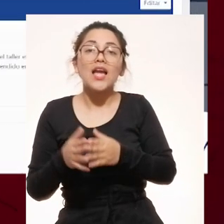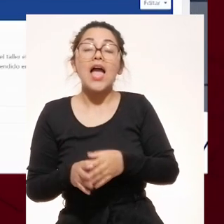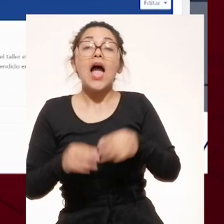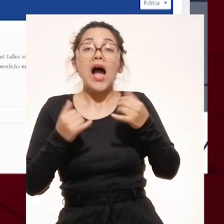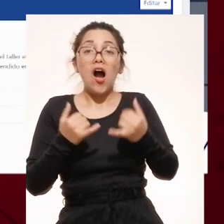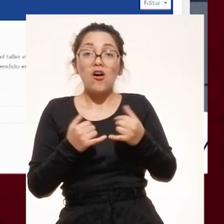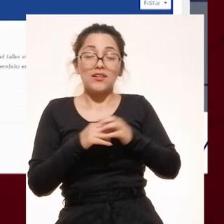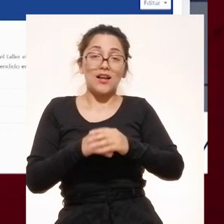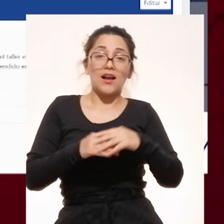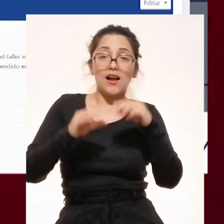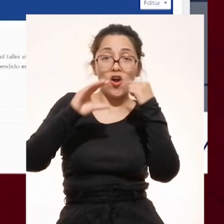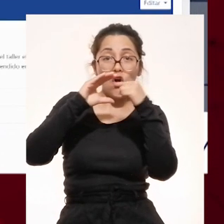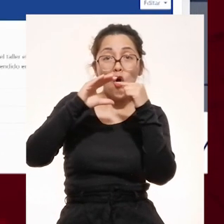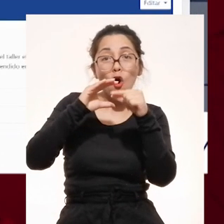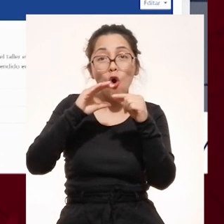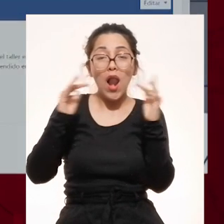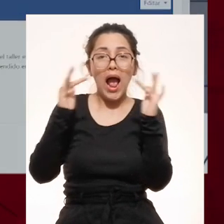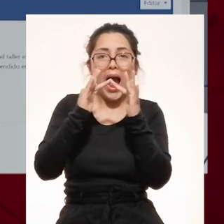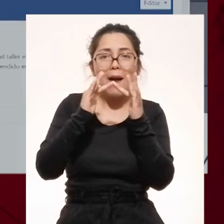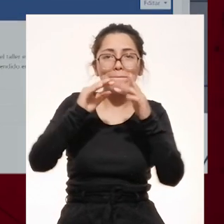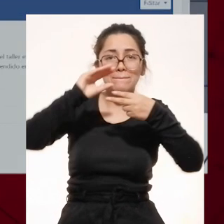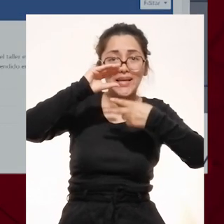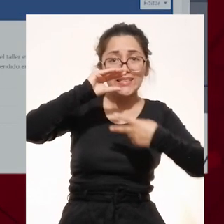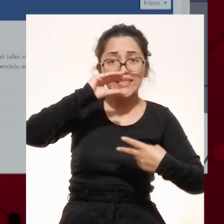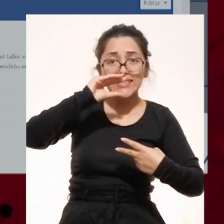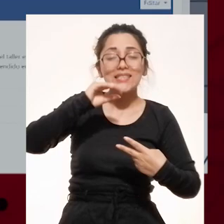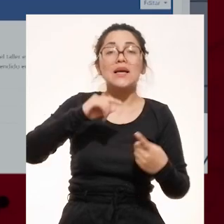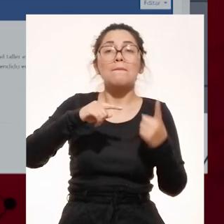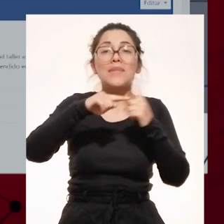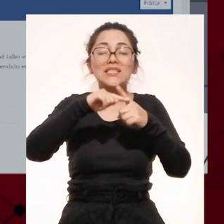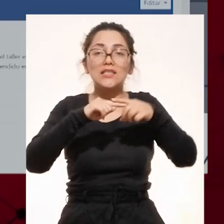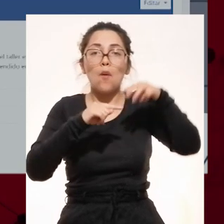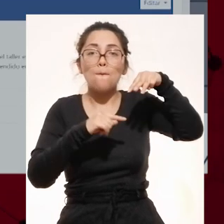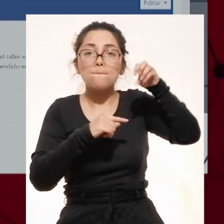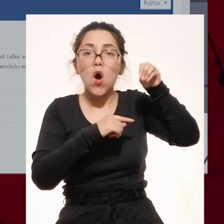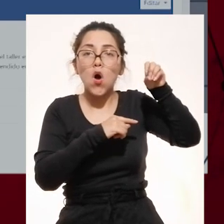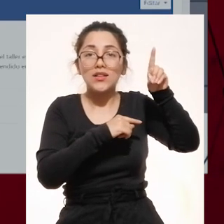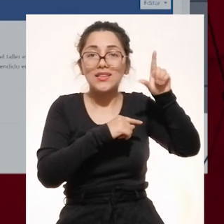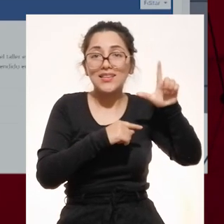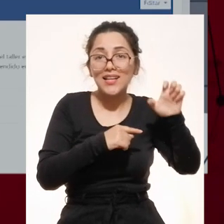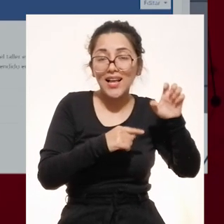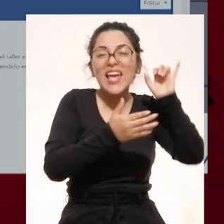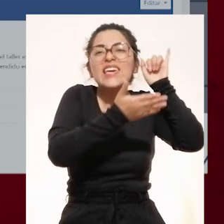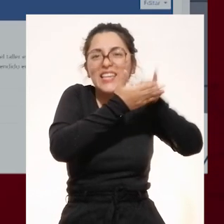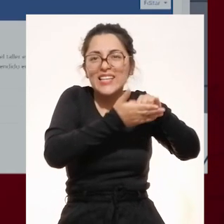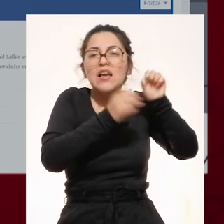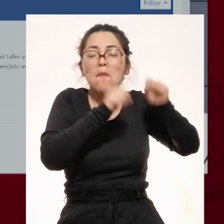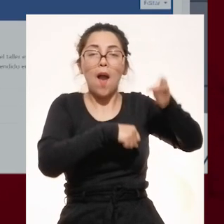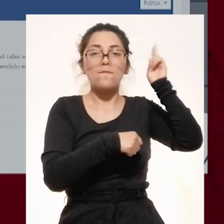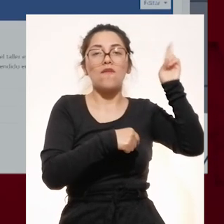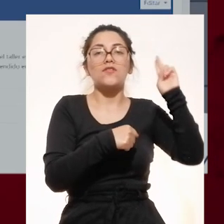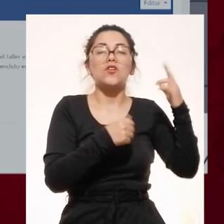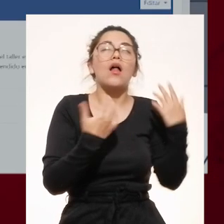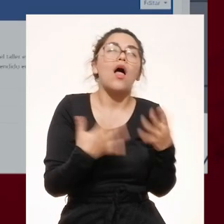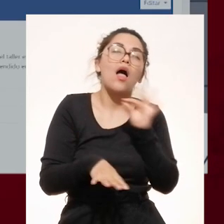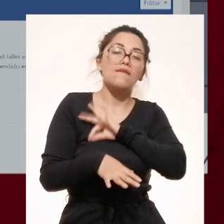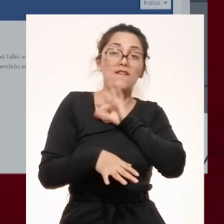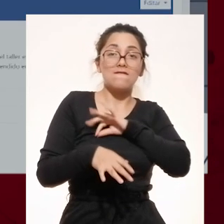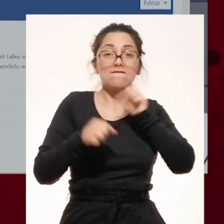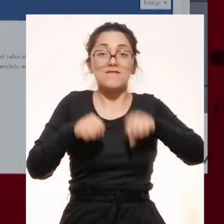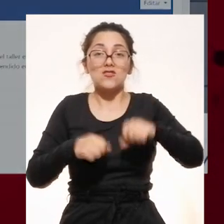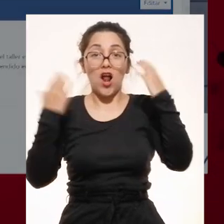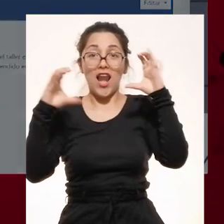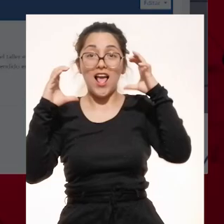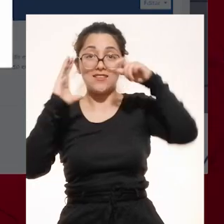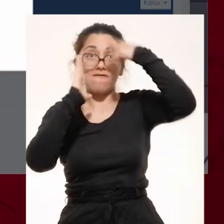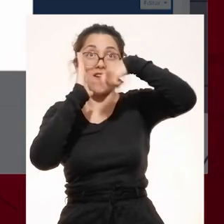Google Meet for Moodle. El plugin Google Meet para Moodle permite al profesor, sin tener que salir de Moodle, crear una sala de Google Meet y poner